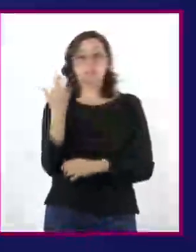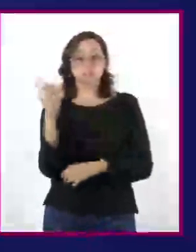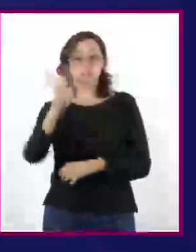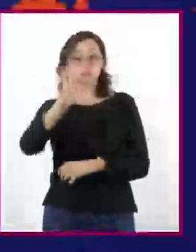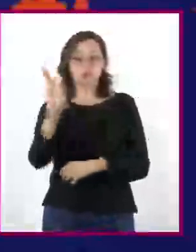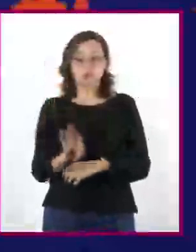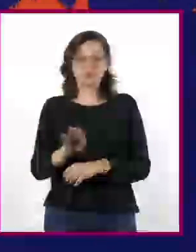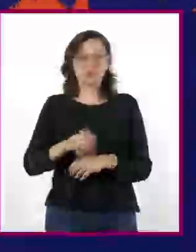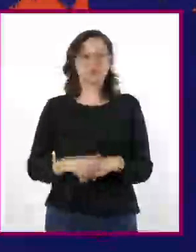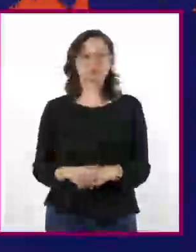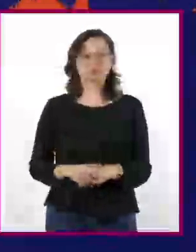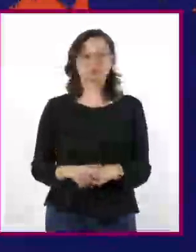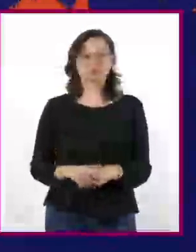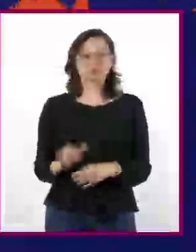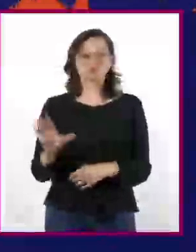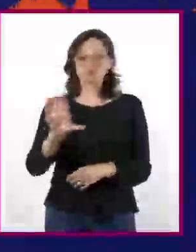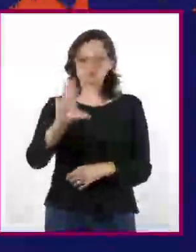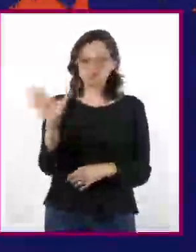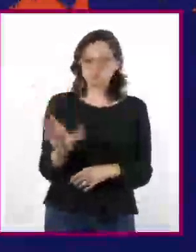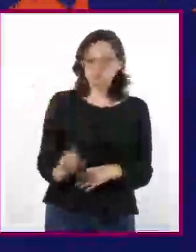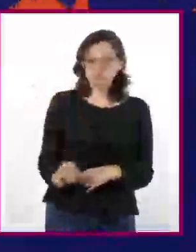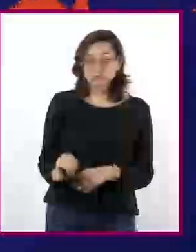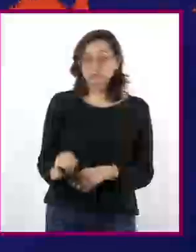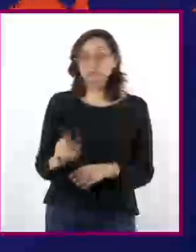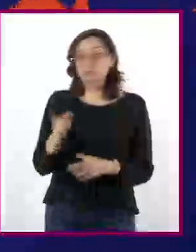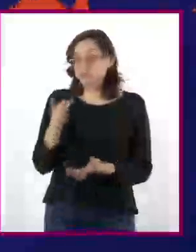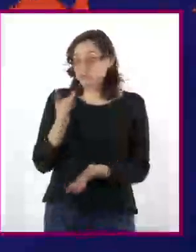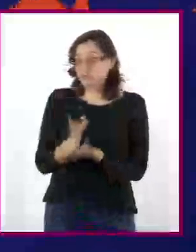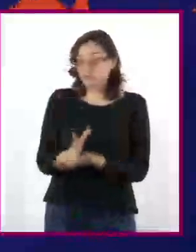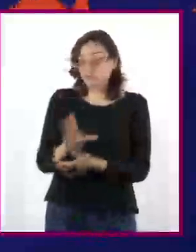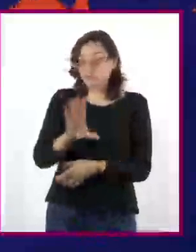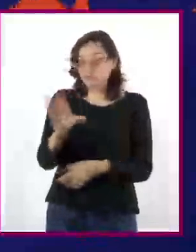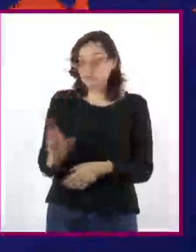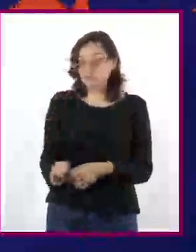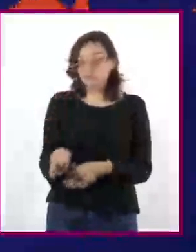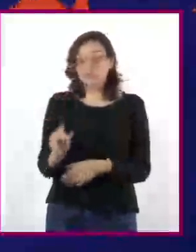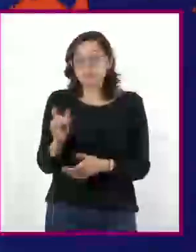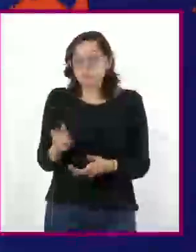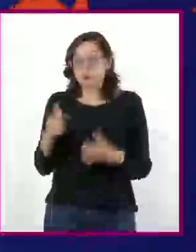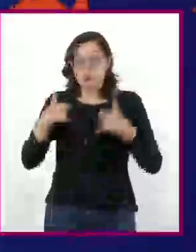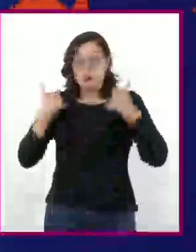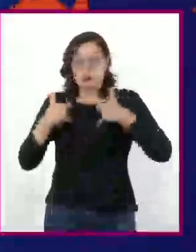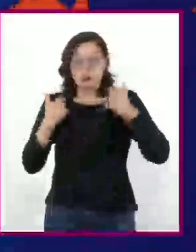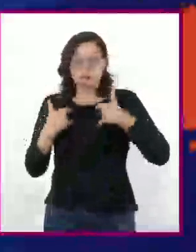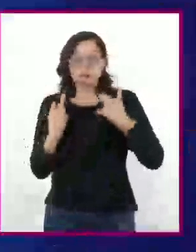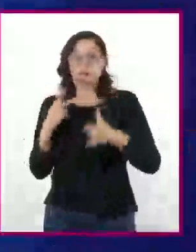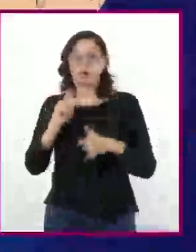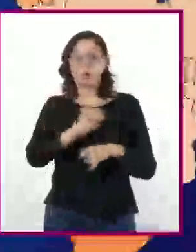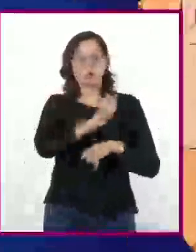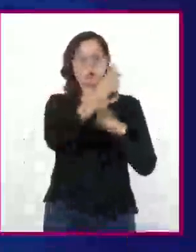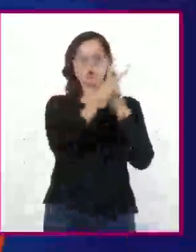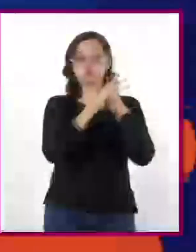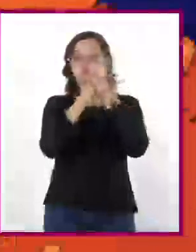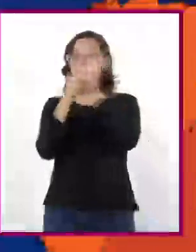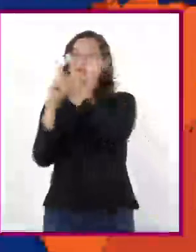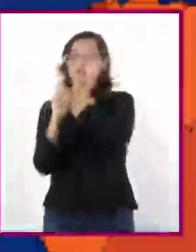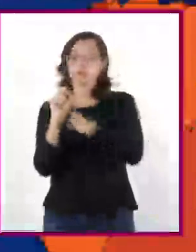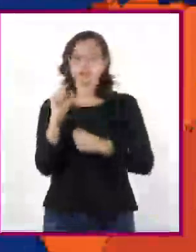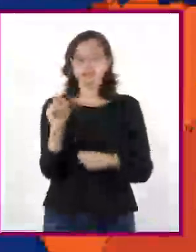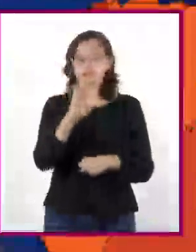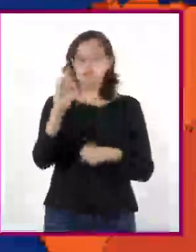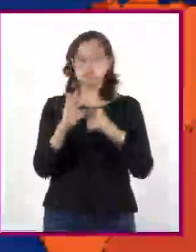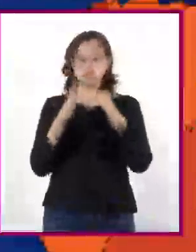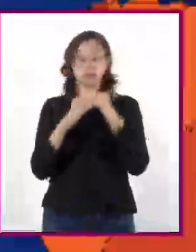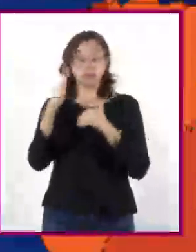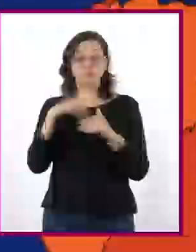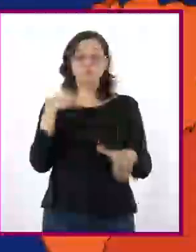Con excepción de África, el resto del mundo alcanzará porcentajes mayores al 20%, incluido México, que